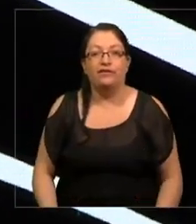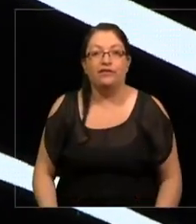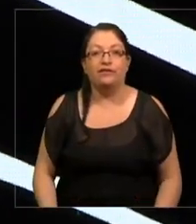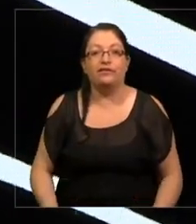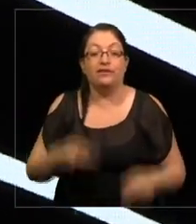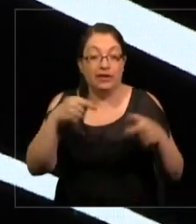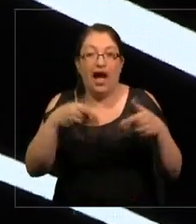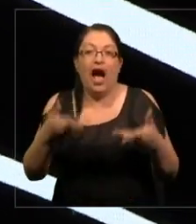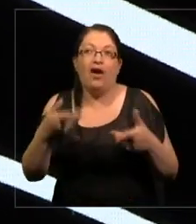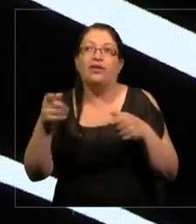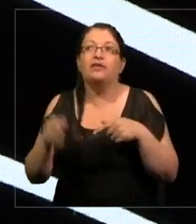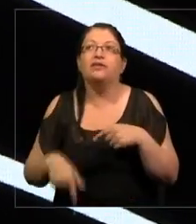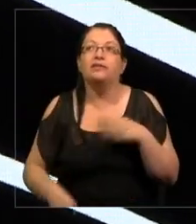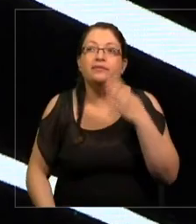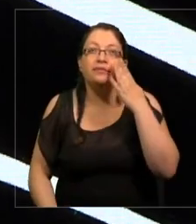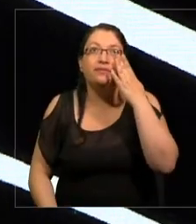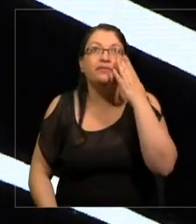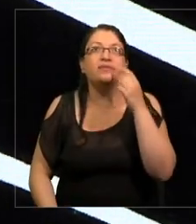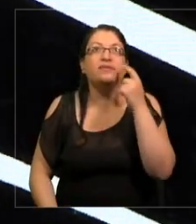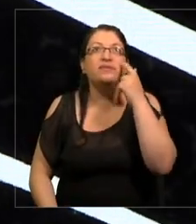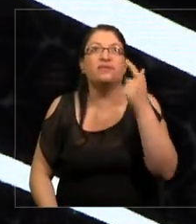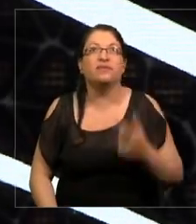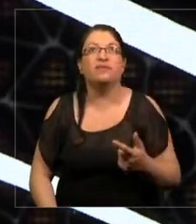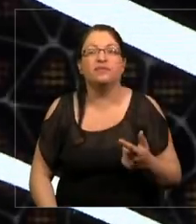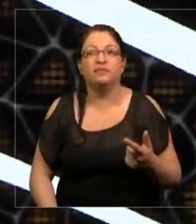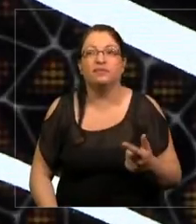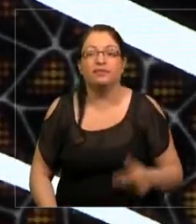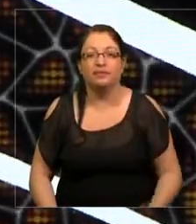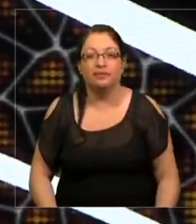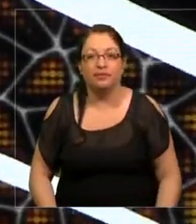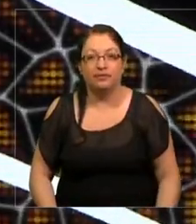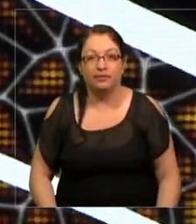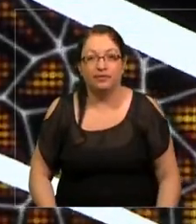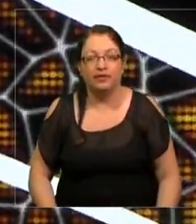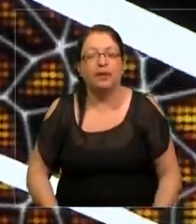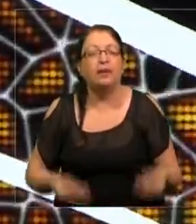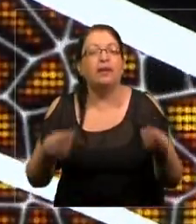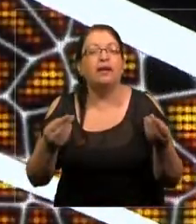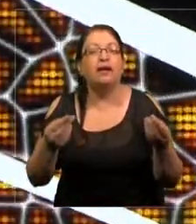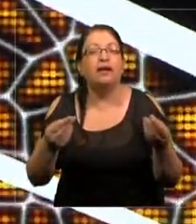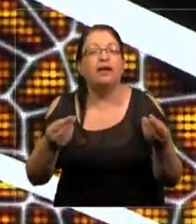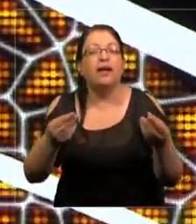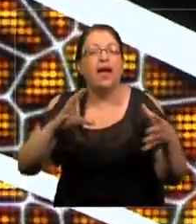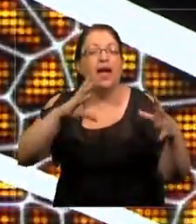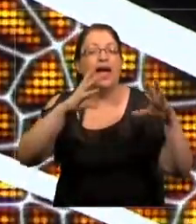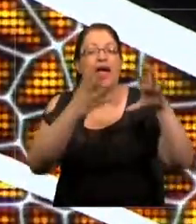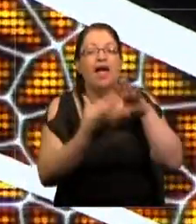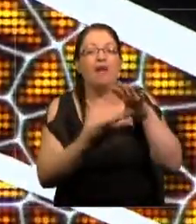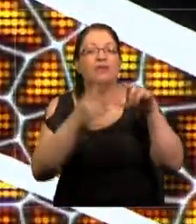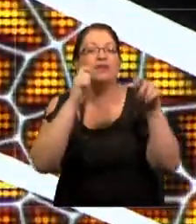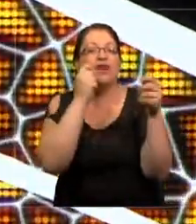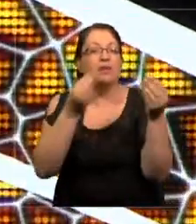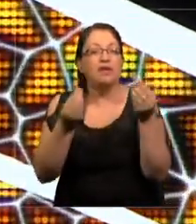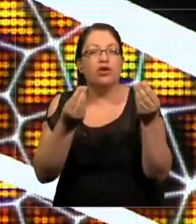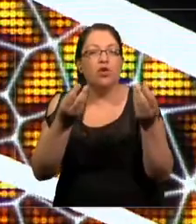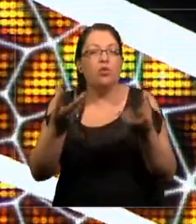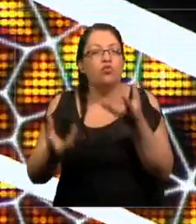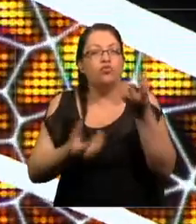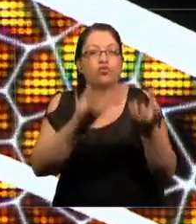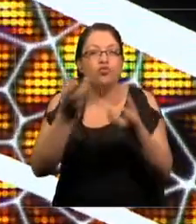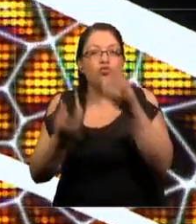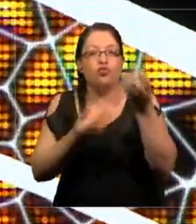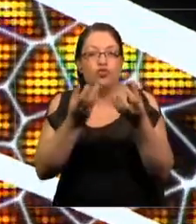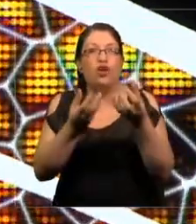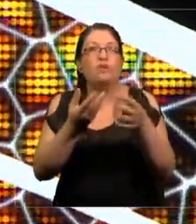Así se ve ahora. El planeta está incendiándose, está quemando